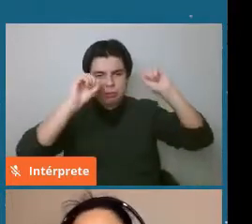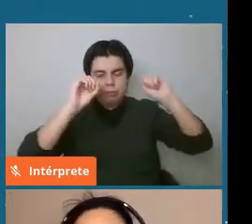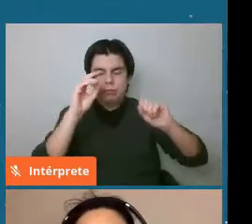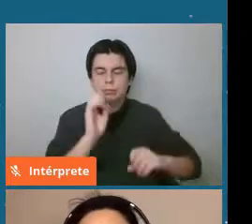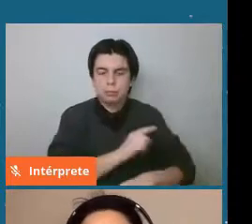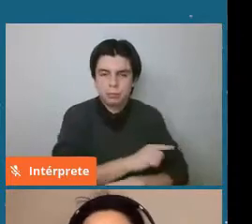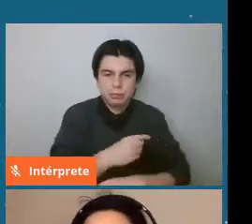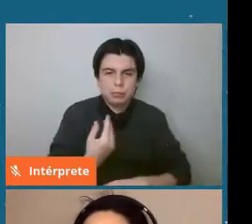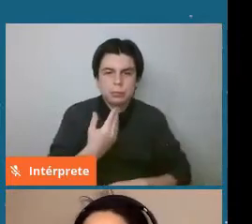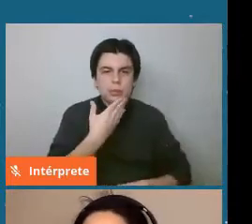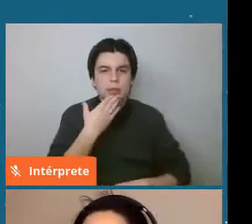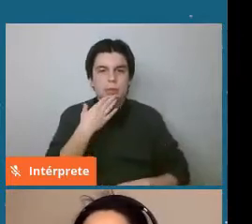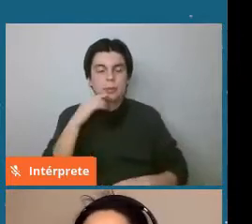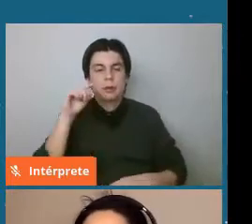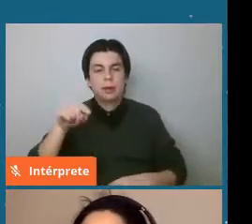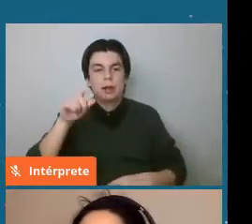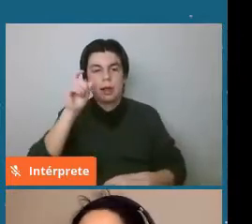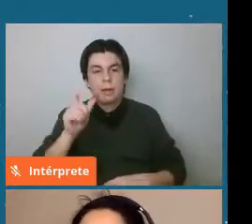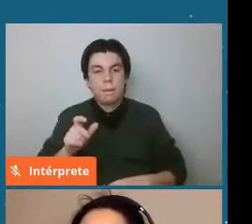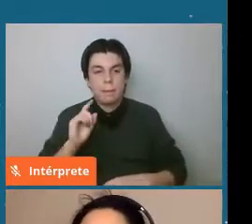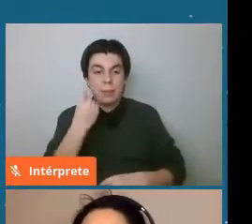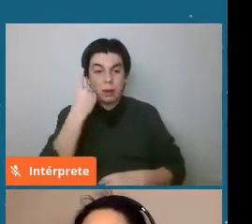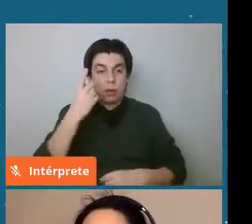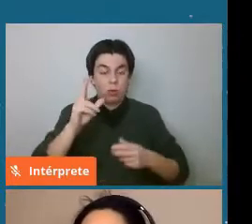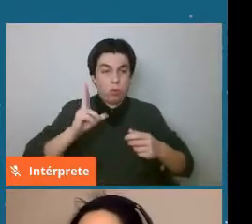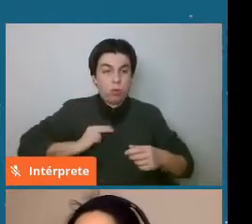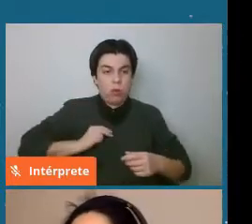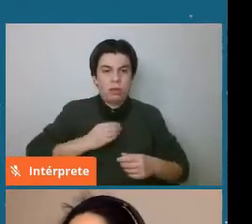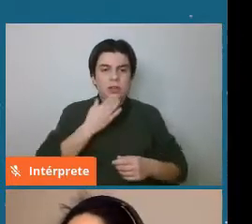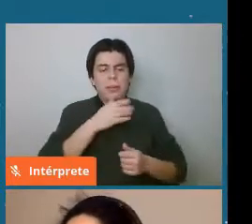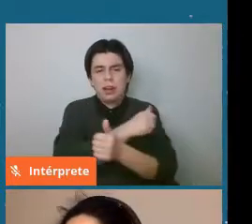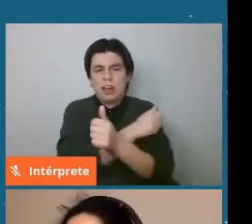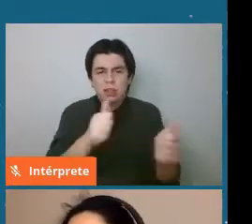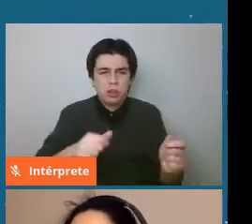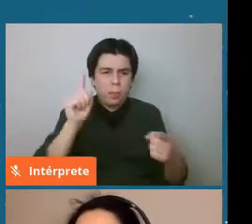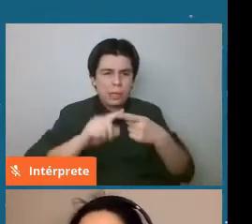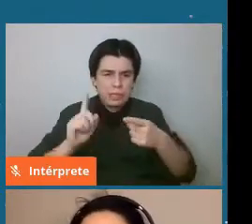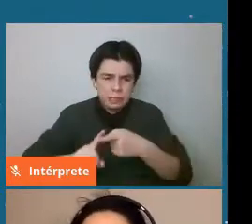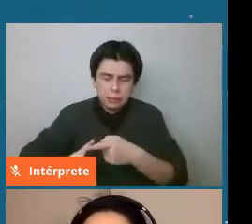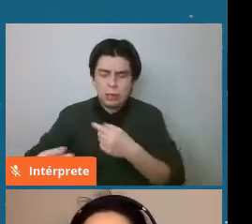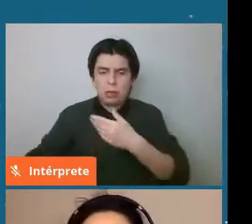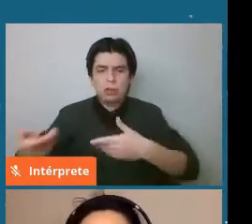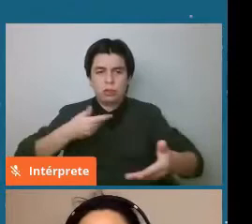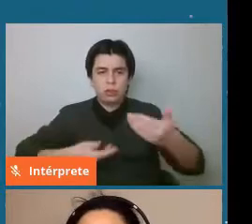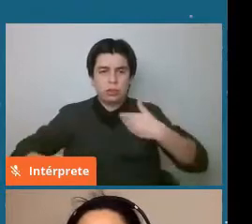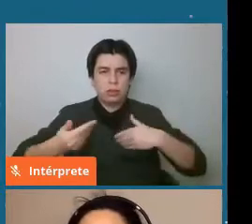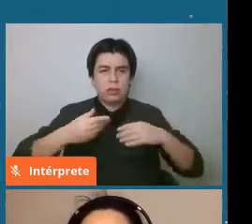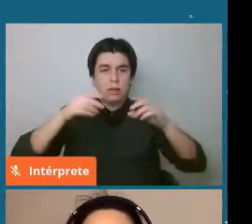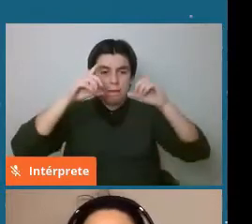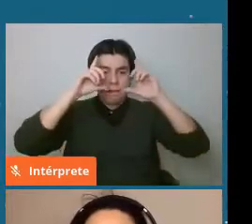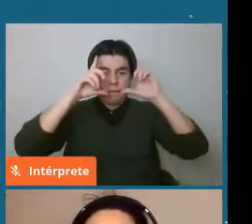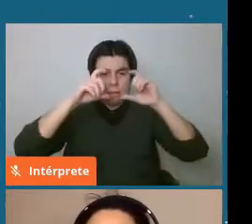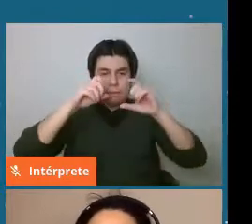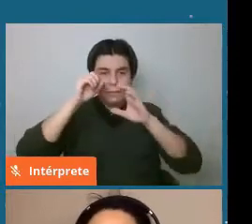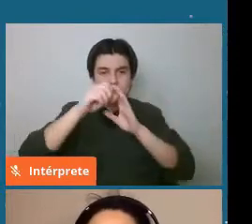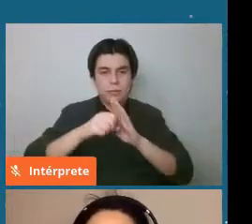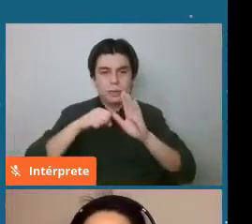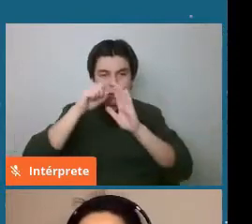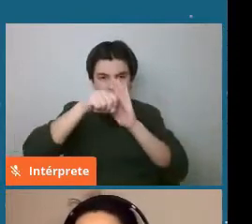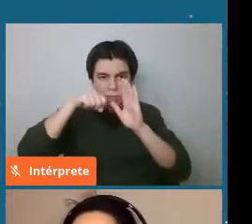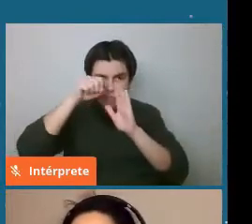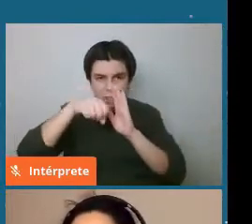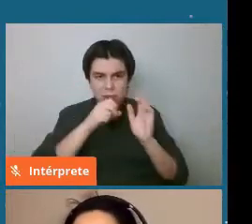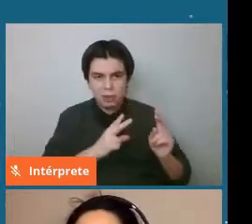se animaron a participar en este Día del Asteroide enviando sus cápsulas. Por ejemplo, vi una muy, muy